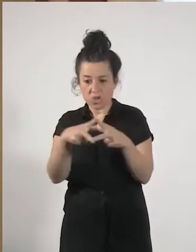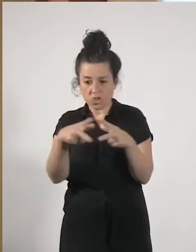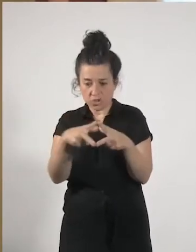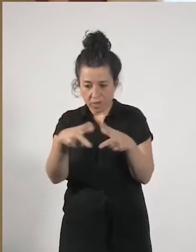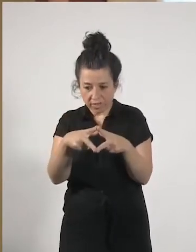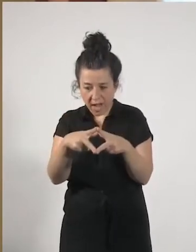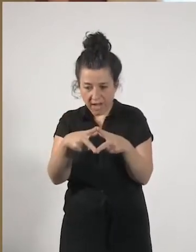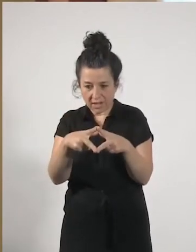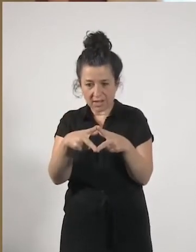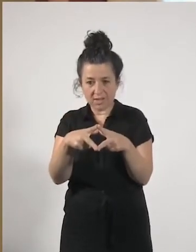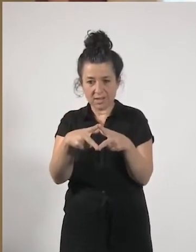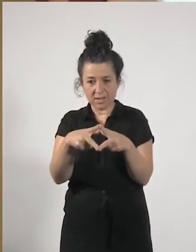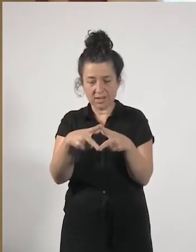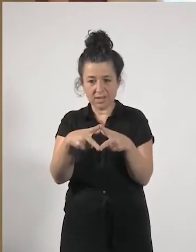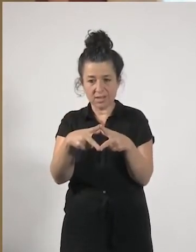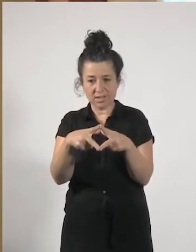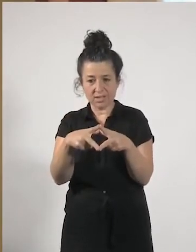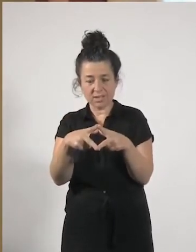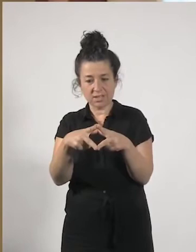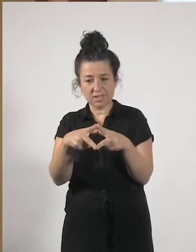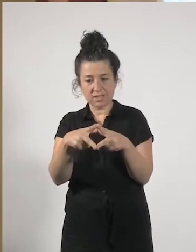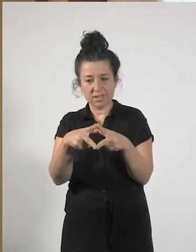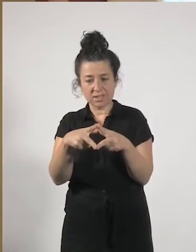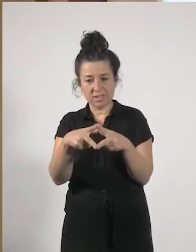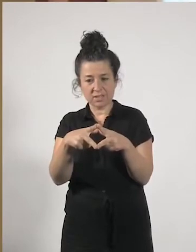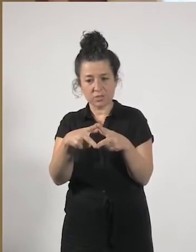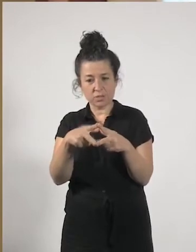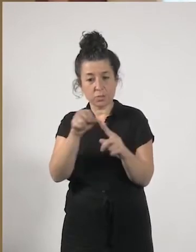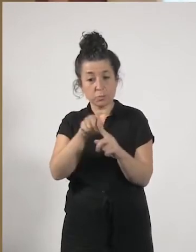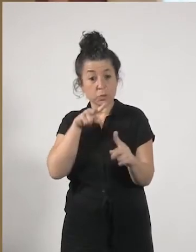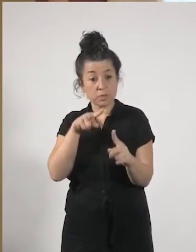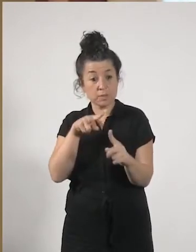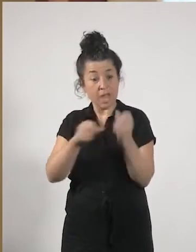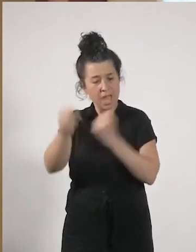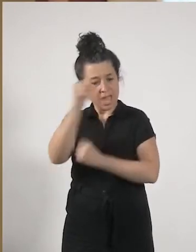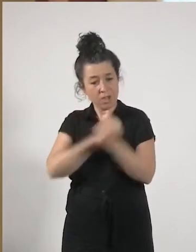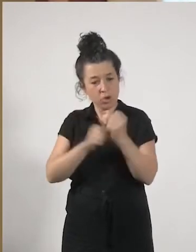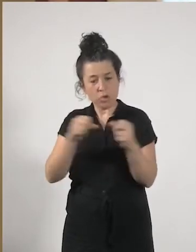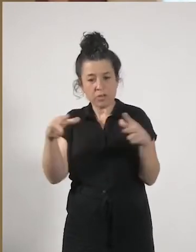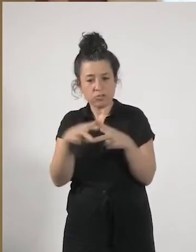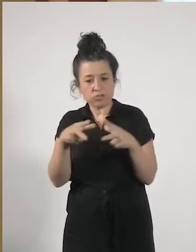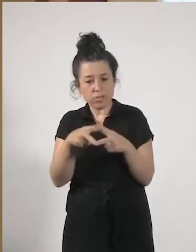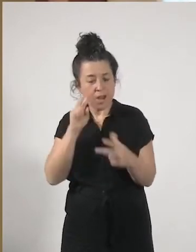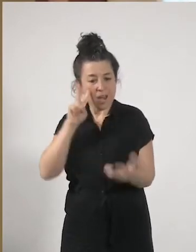desde el punto de vista económico y social el cuidado?